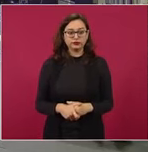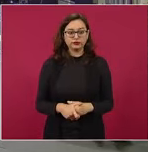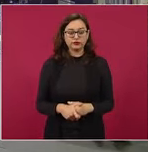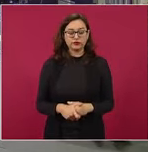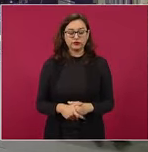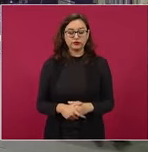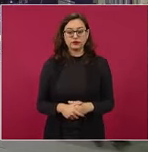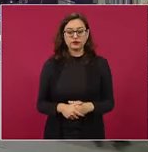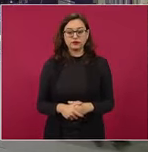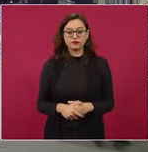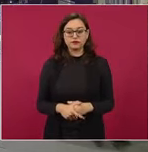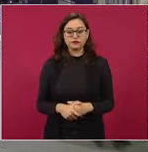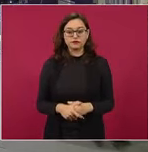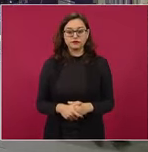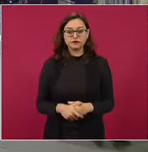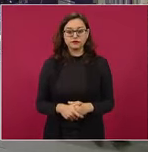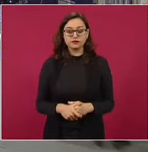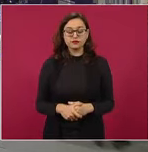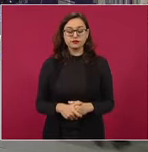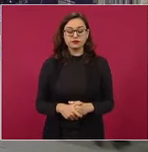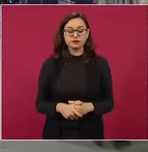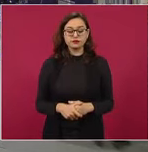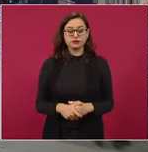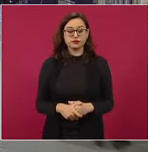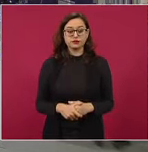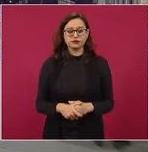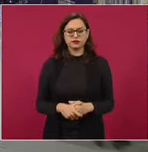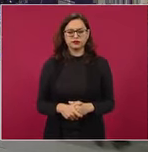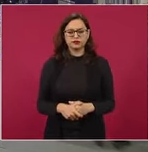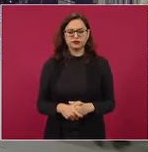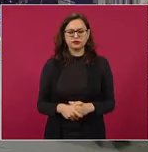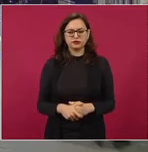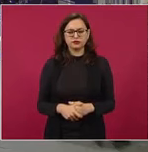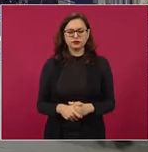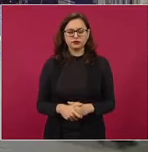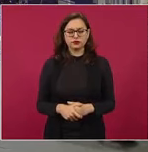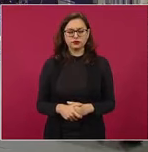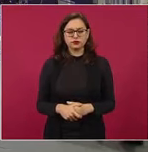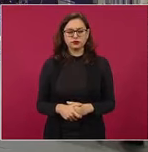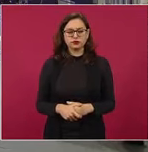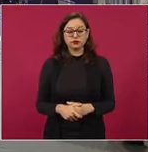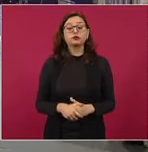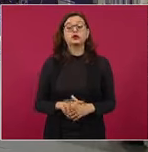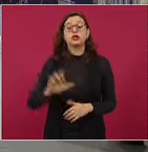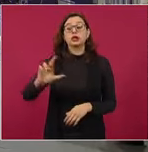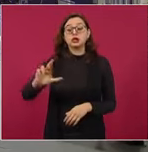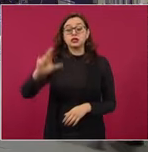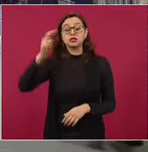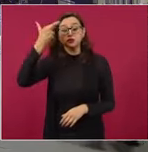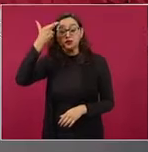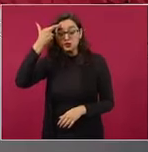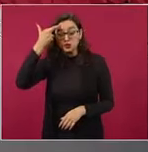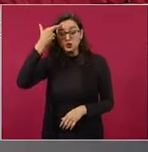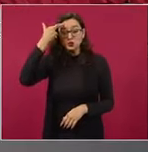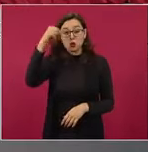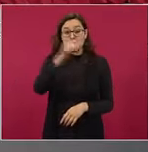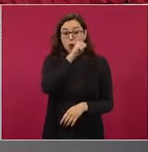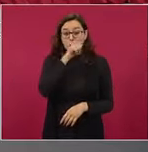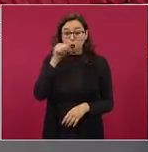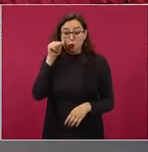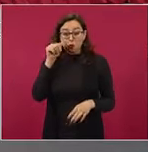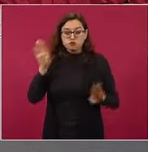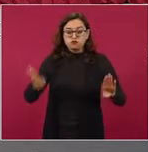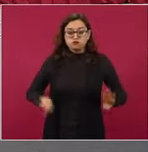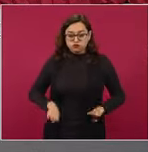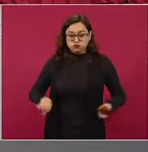A ver, ahí está. Emulemos a Juárez. Recordemos lo que decía, que